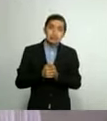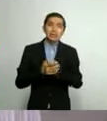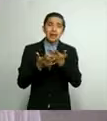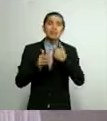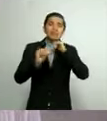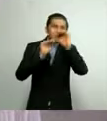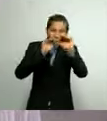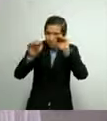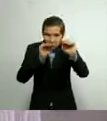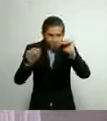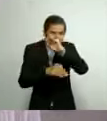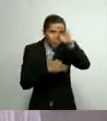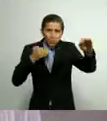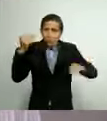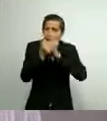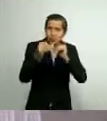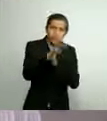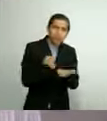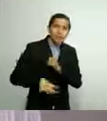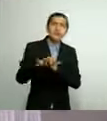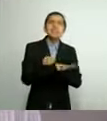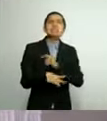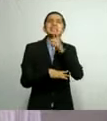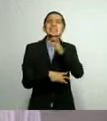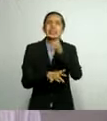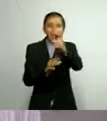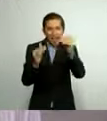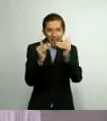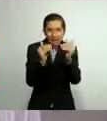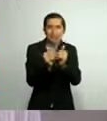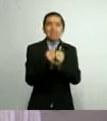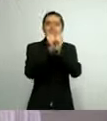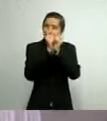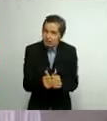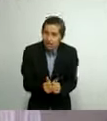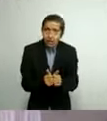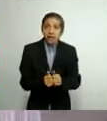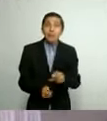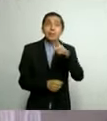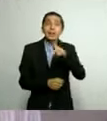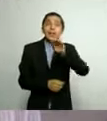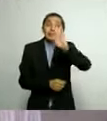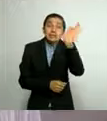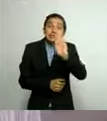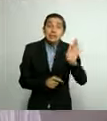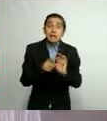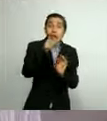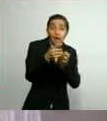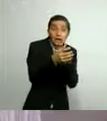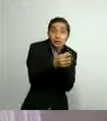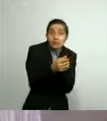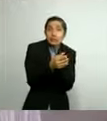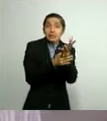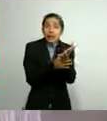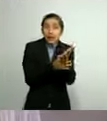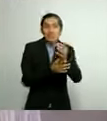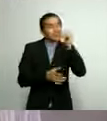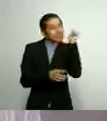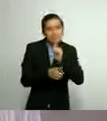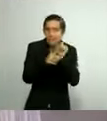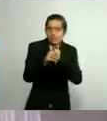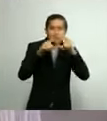uno de ustedes sigue siendo a quedarse en casa, pero si tienes que salir, sal siempre con